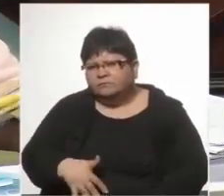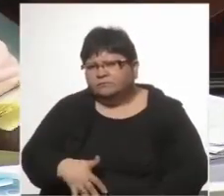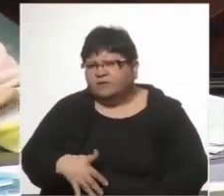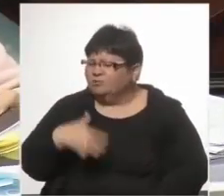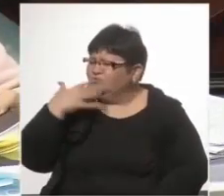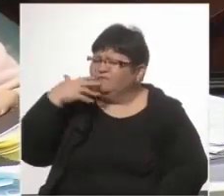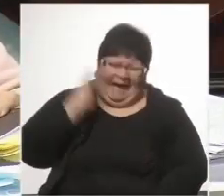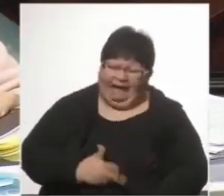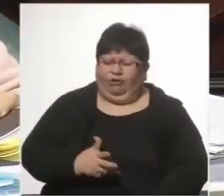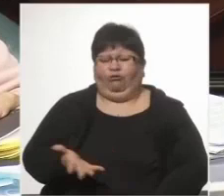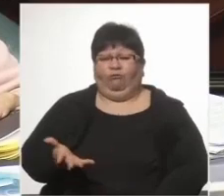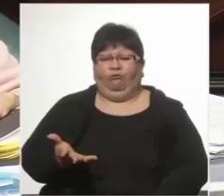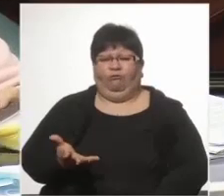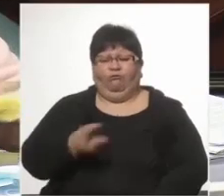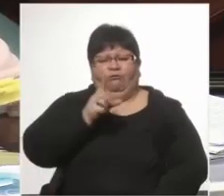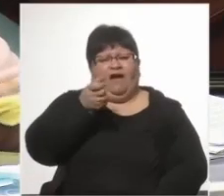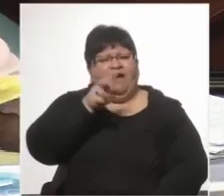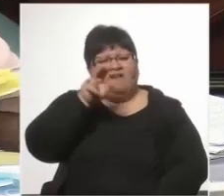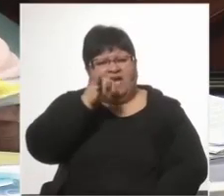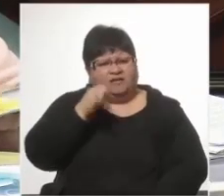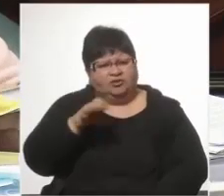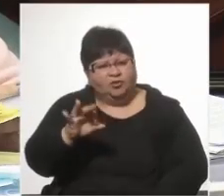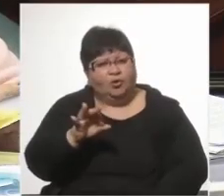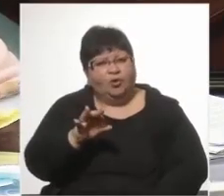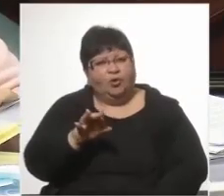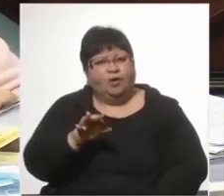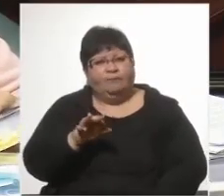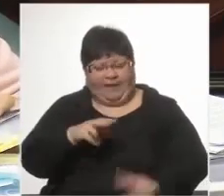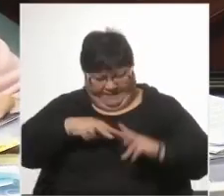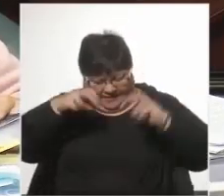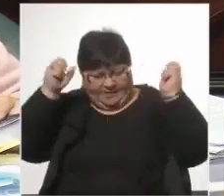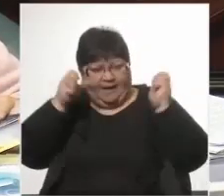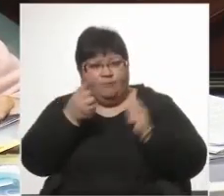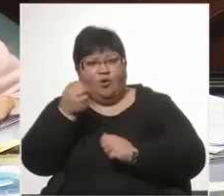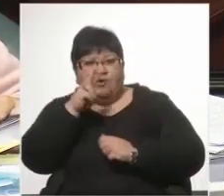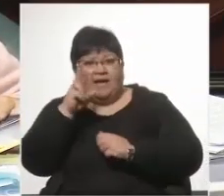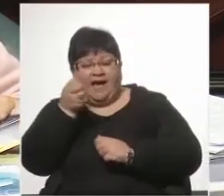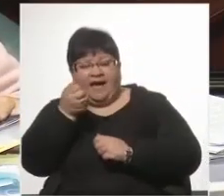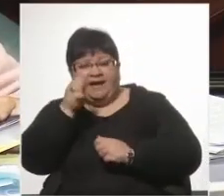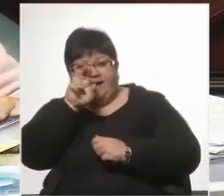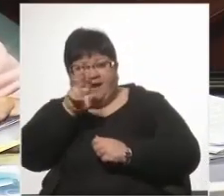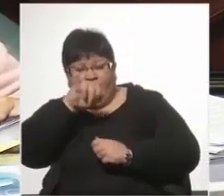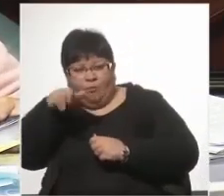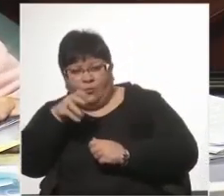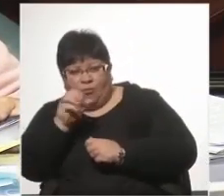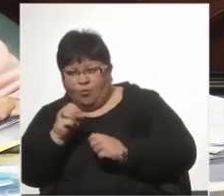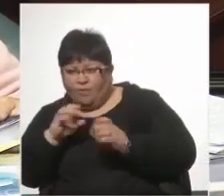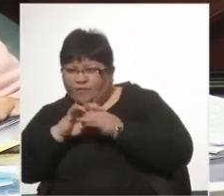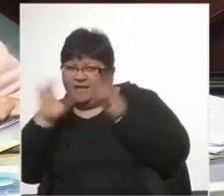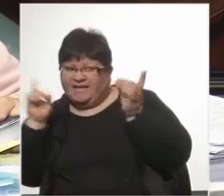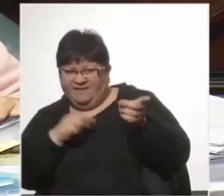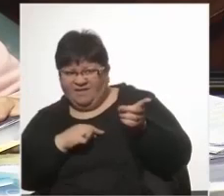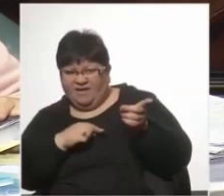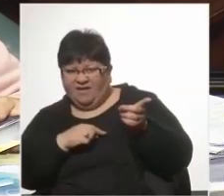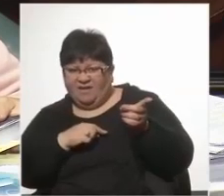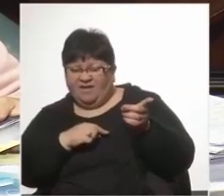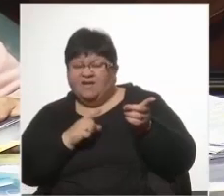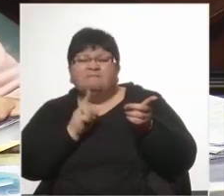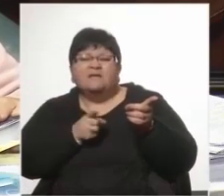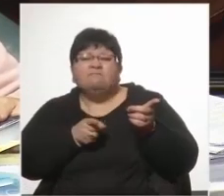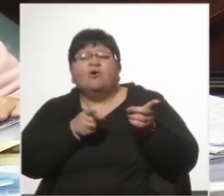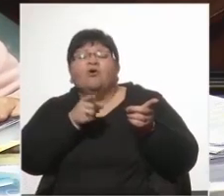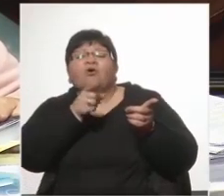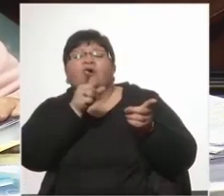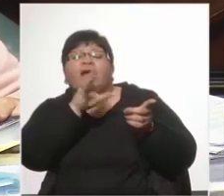asco Gavazo, porque nosotros lo investigamos con Araujo cuando estaba libre, igual que con Campos Hermida,